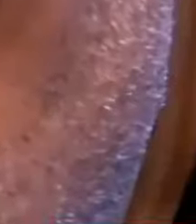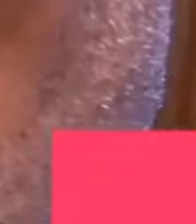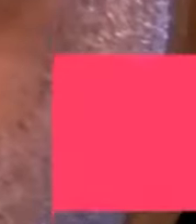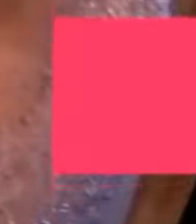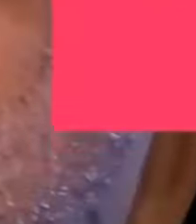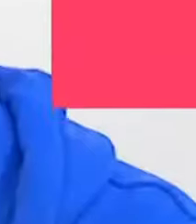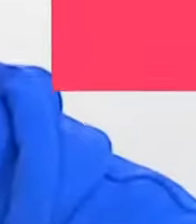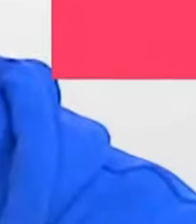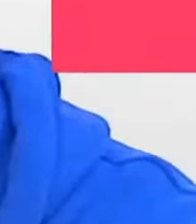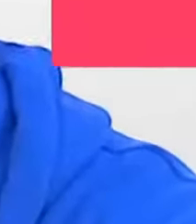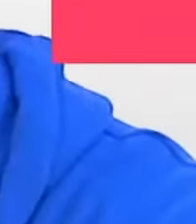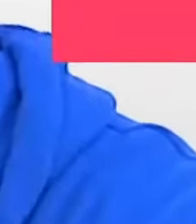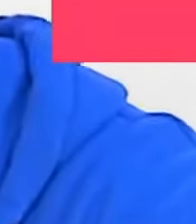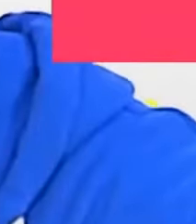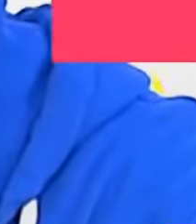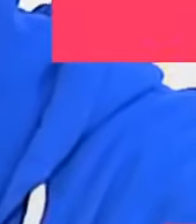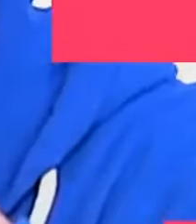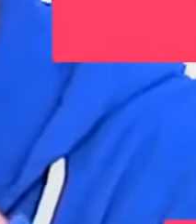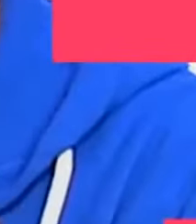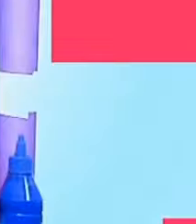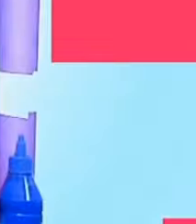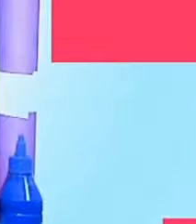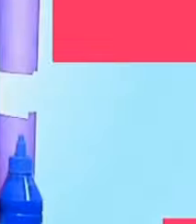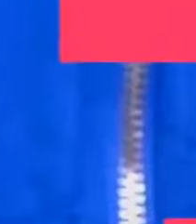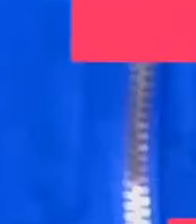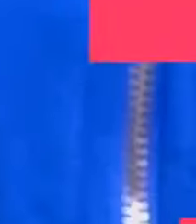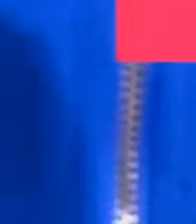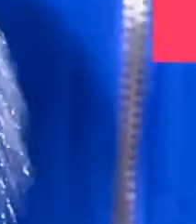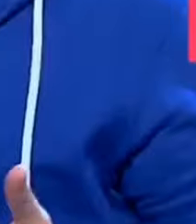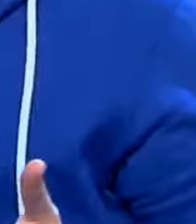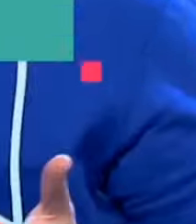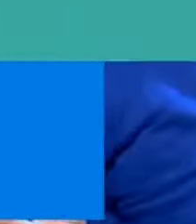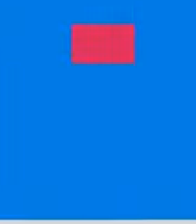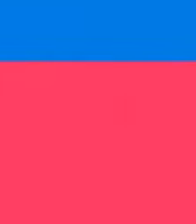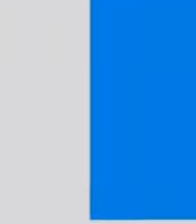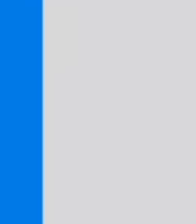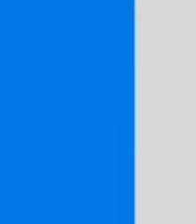A continuación. El asombroso mundo de George.